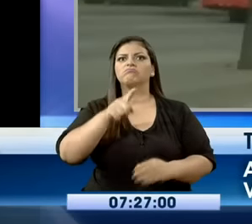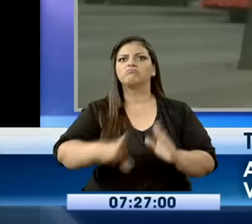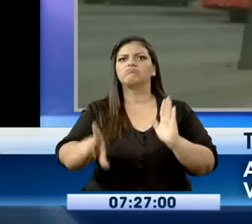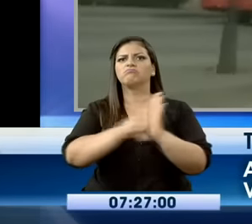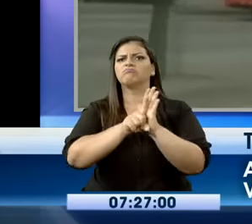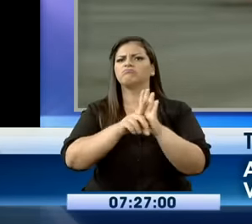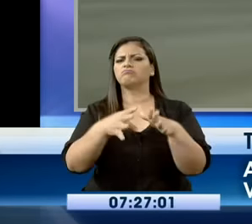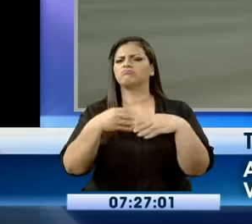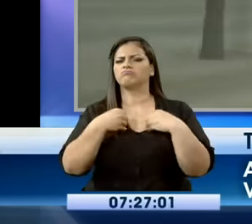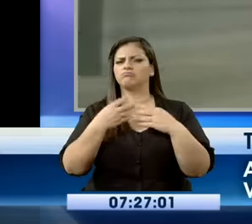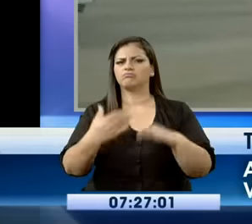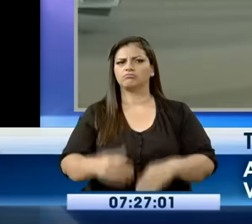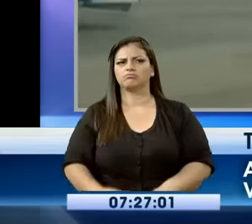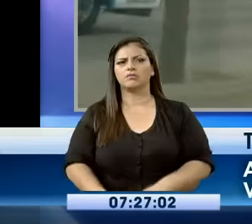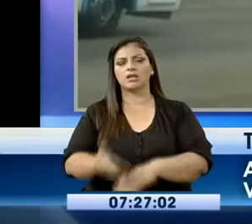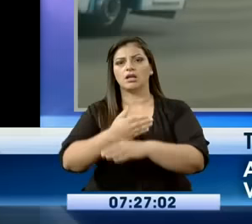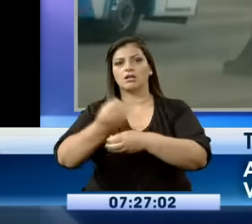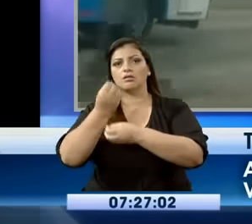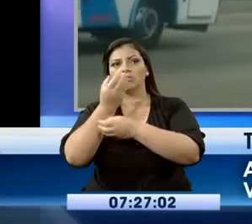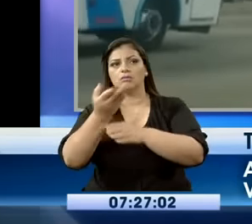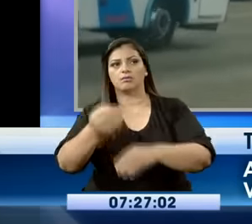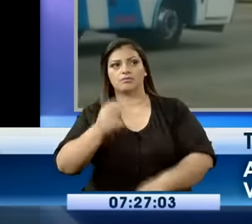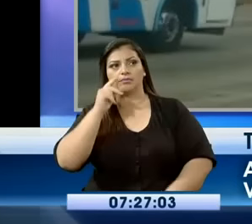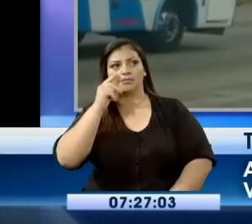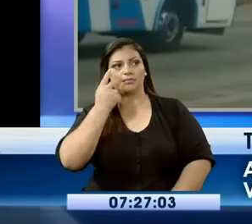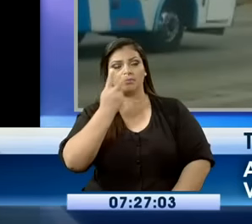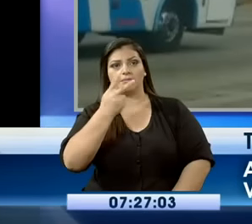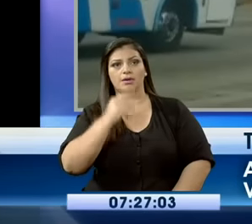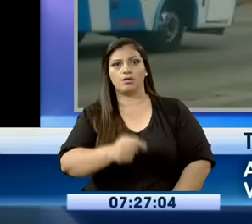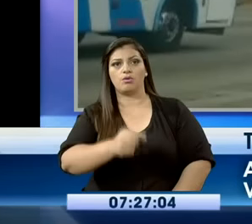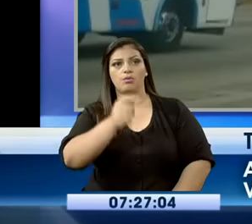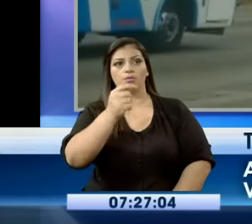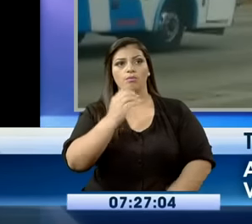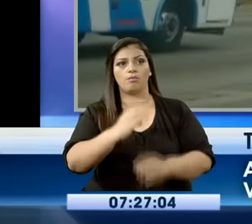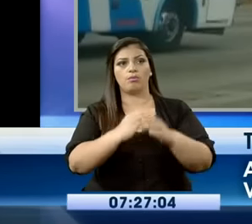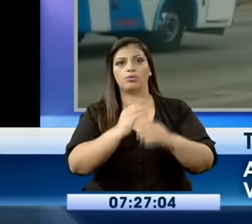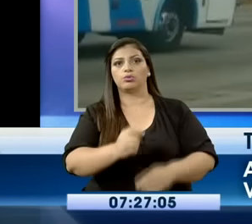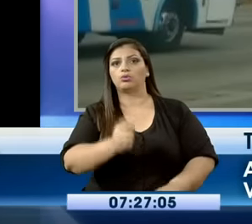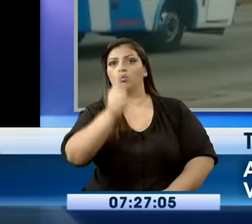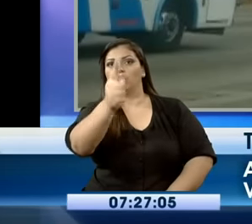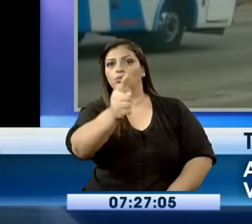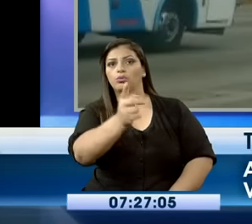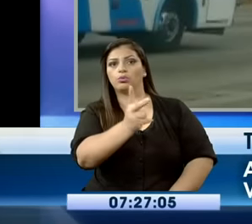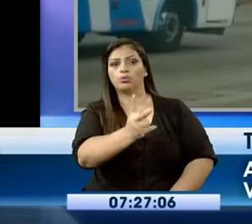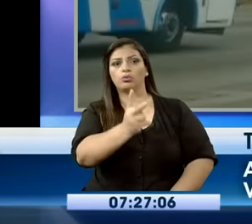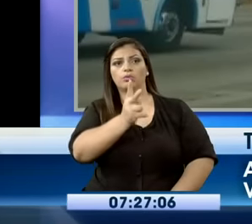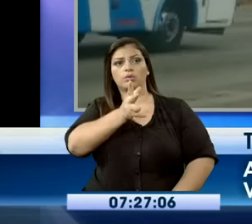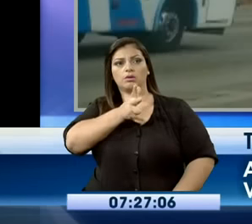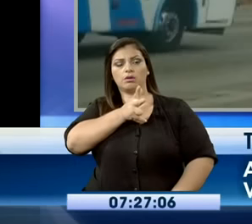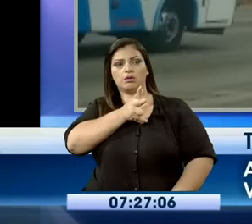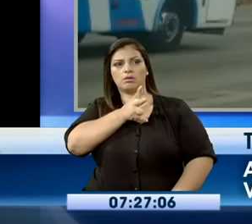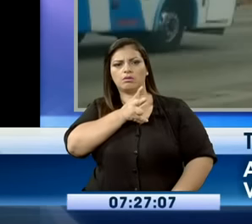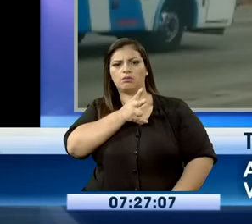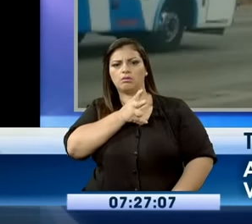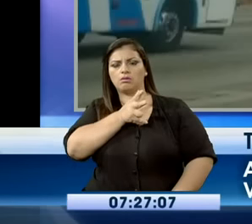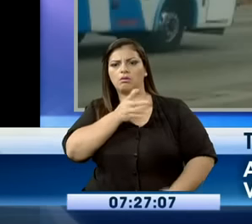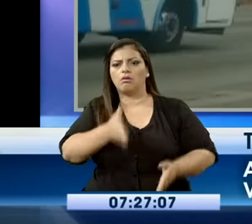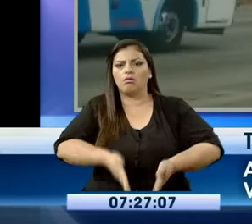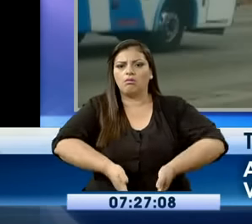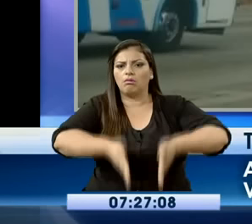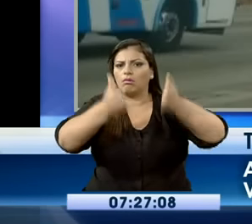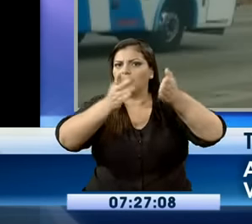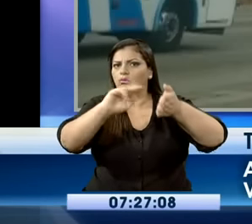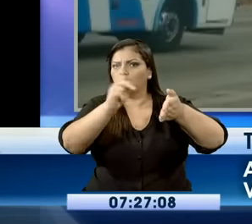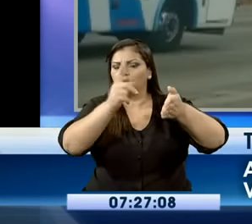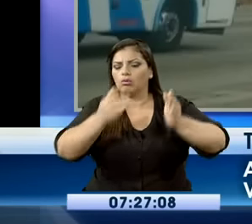El otro día decíamos, ese, ahí está, ahí está, mira, ahí, ahí, ahí, ahí, mira, ahí está, mira. Por el carril del medio. ¿Por qué? Porque corretean, pues.